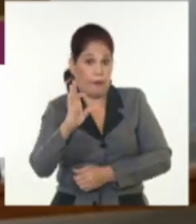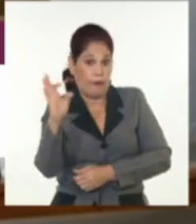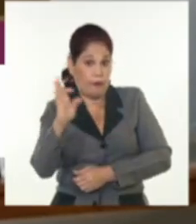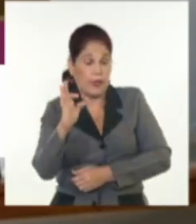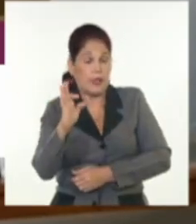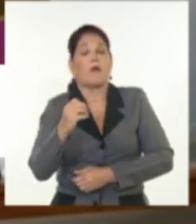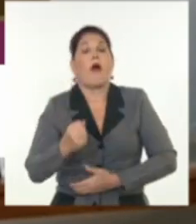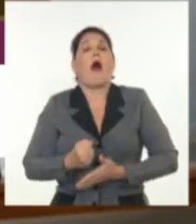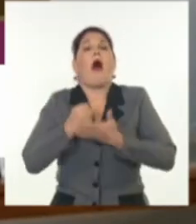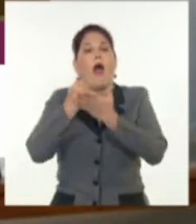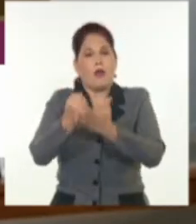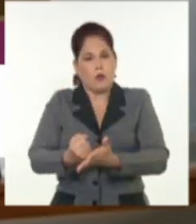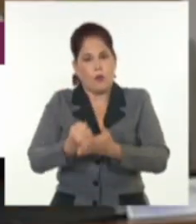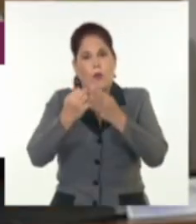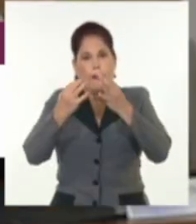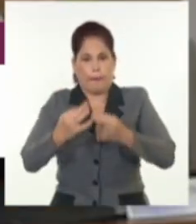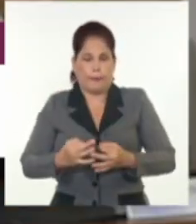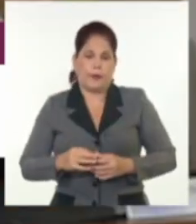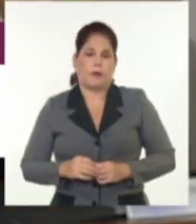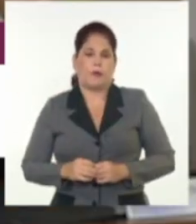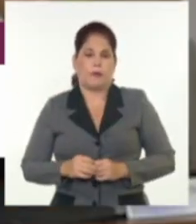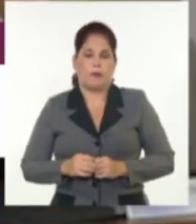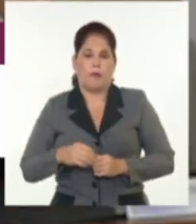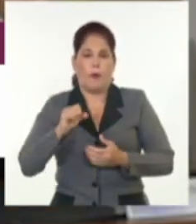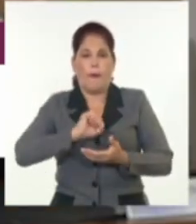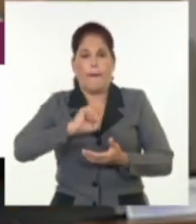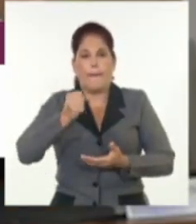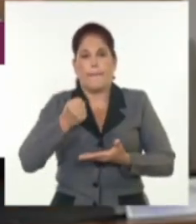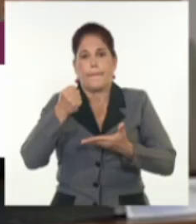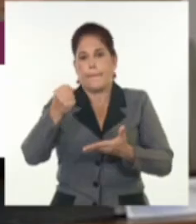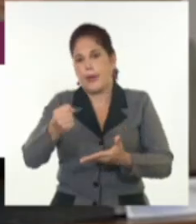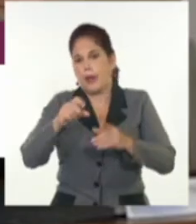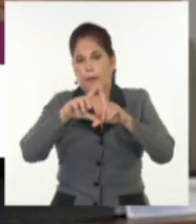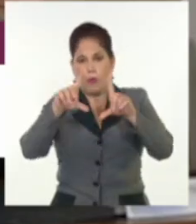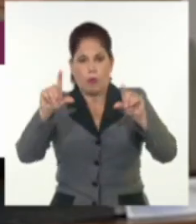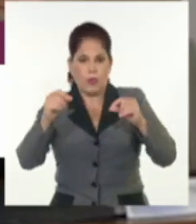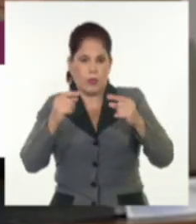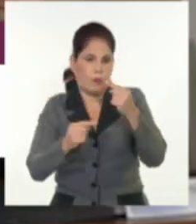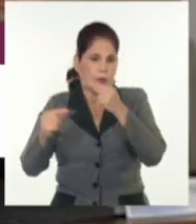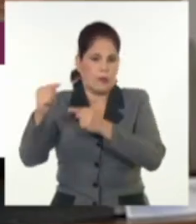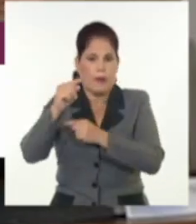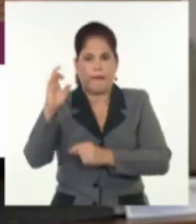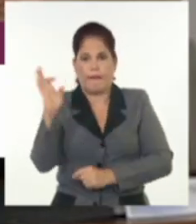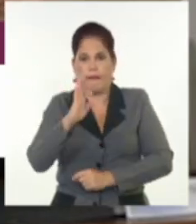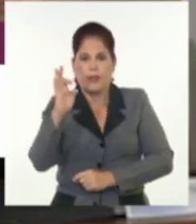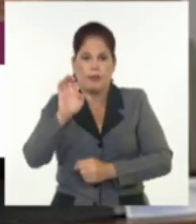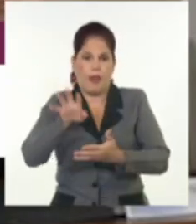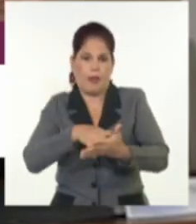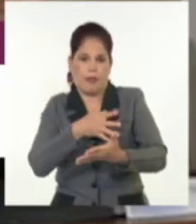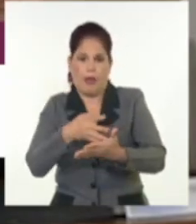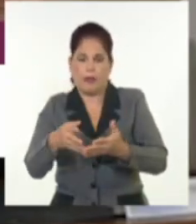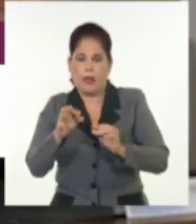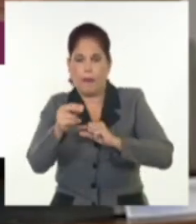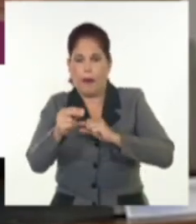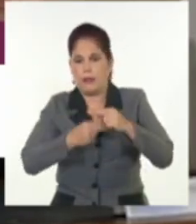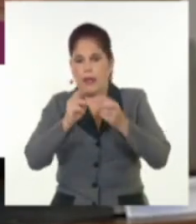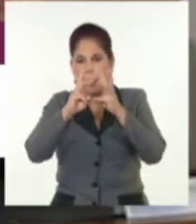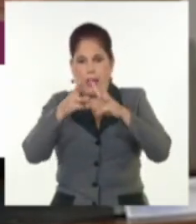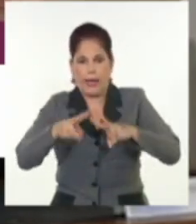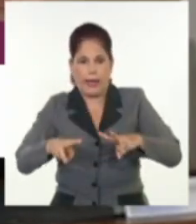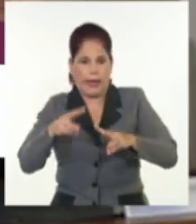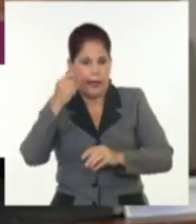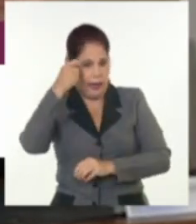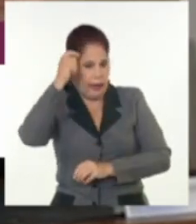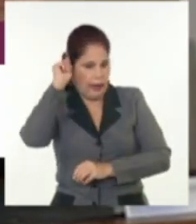contribuido a hacer lo posible. Los premiados utilizaron conceptos fundamentales de la física estadística para diseñar redes neuronales